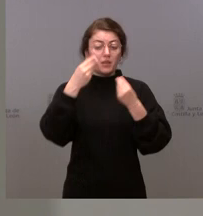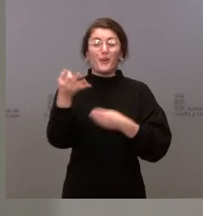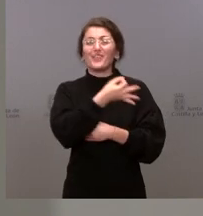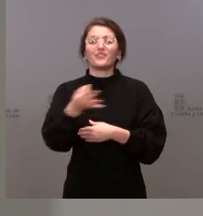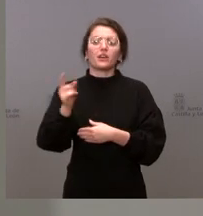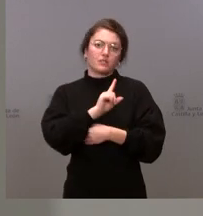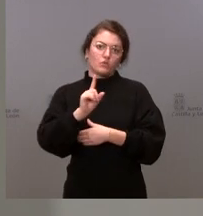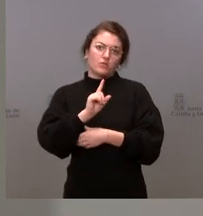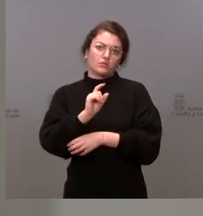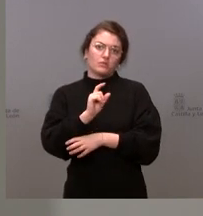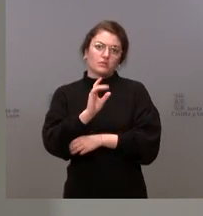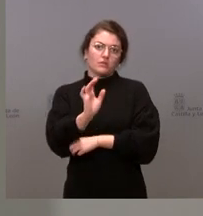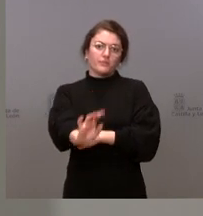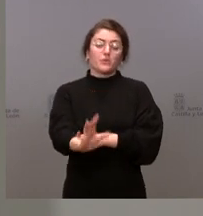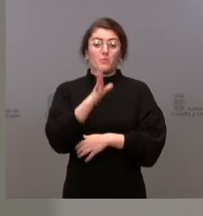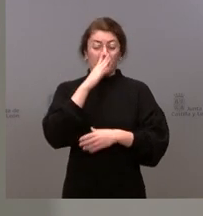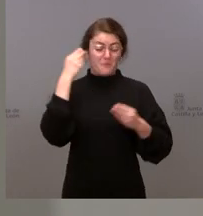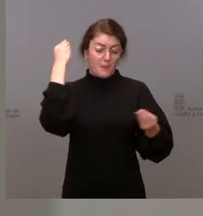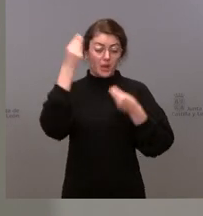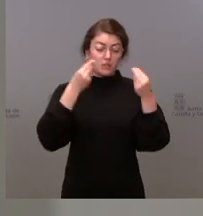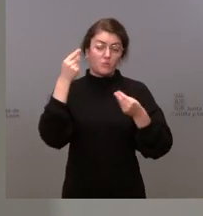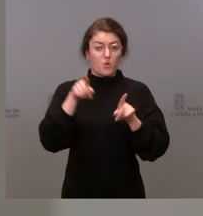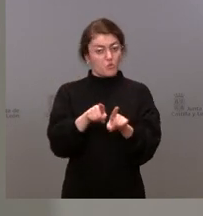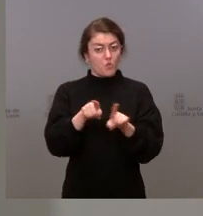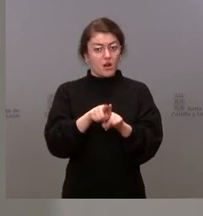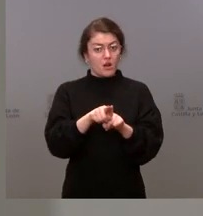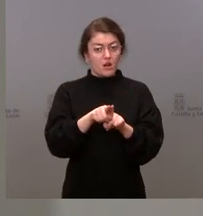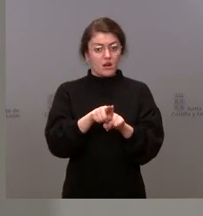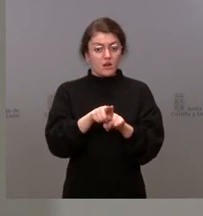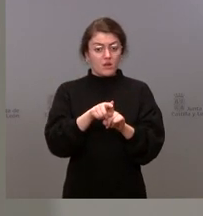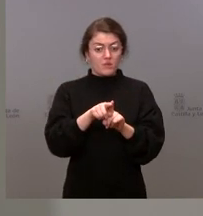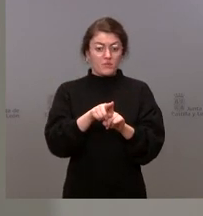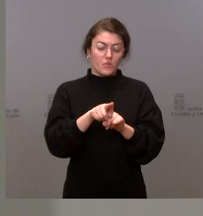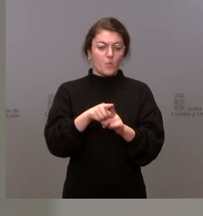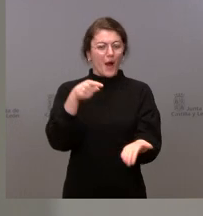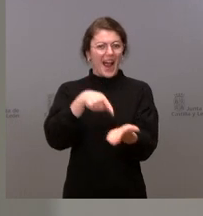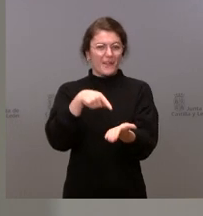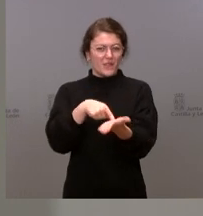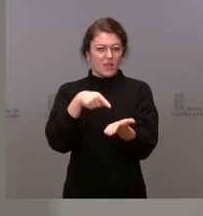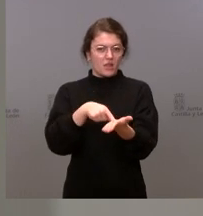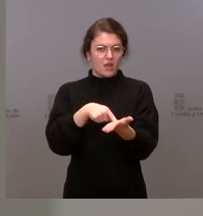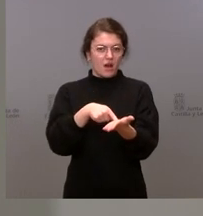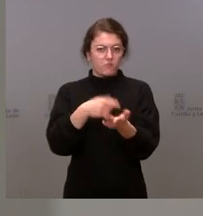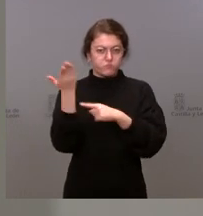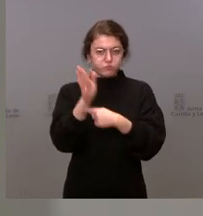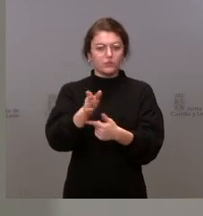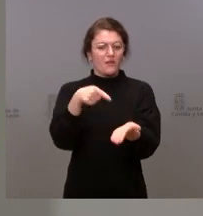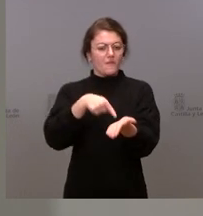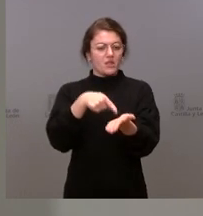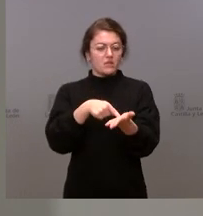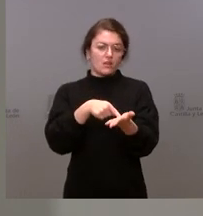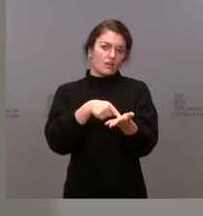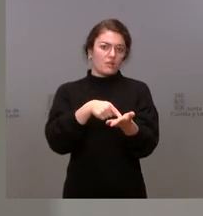porque entendemos que el pasaporte desde el punto de vista de la evidencia publicada, de la evidencia de las políticas públicas,